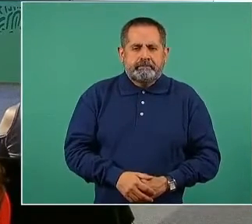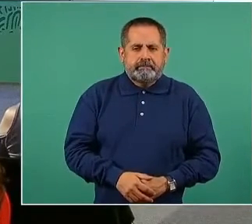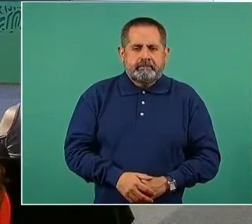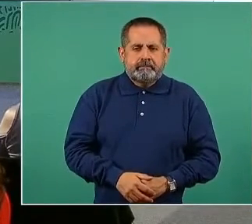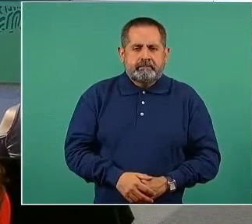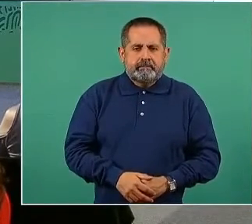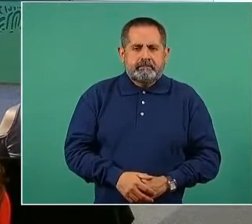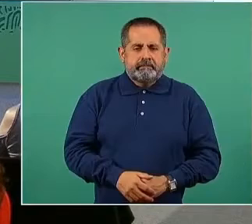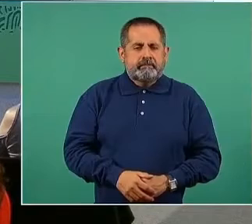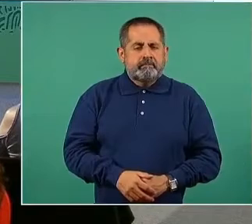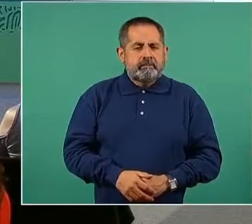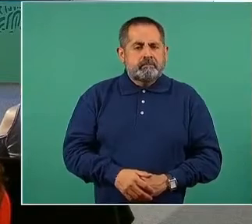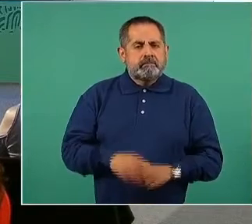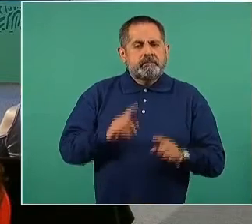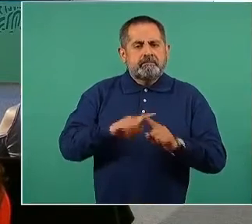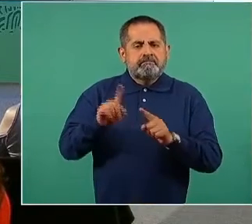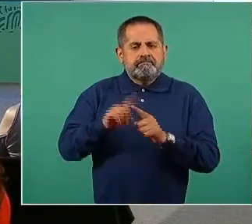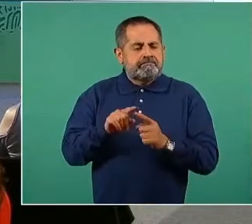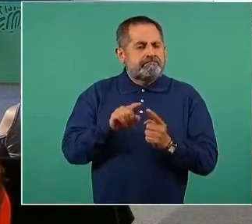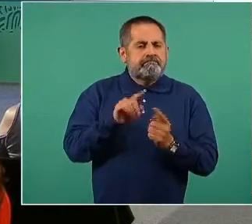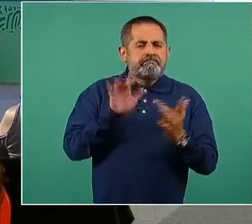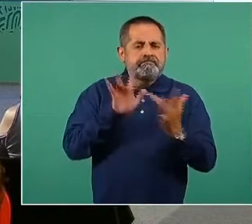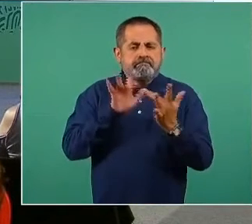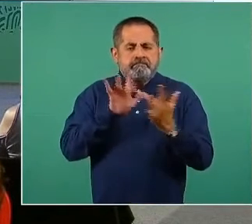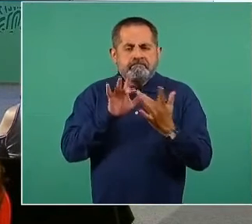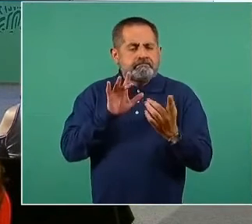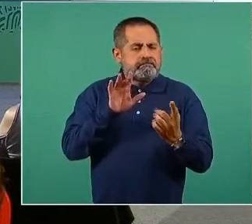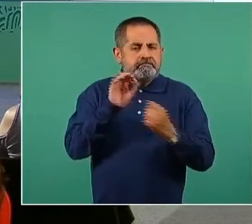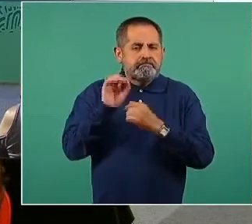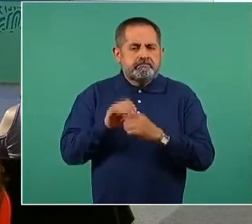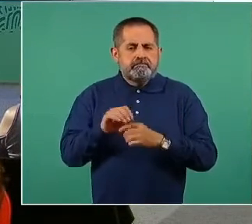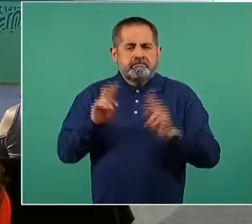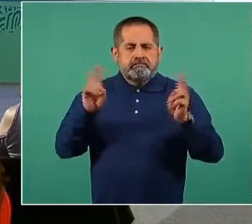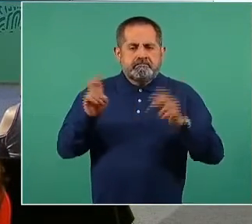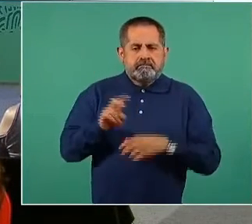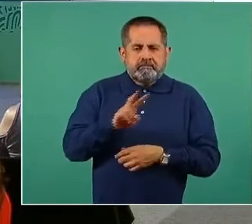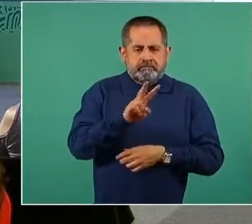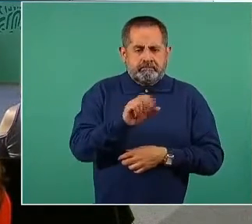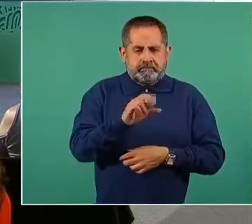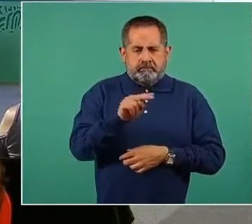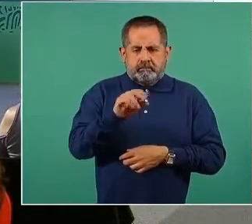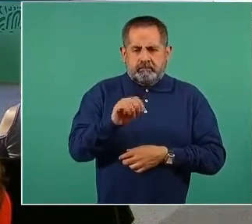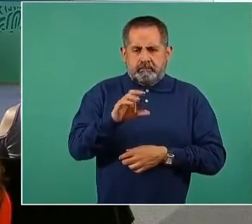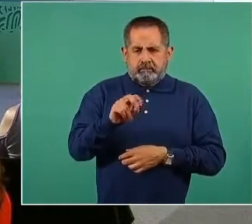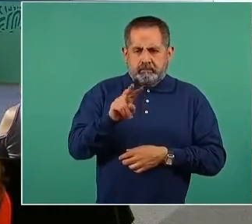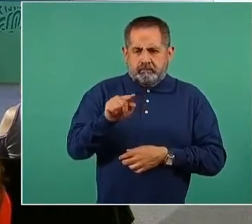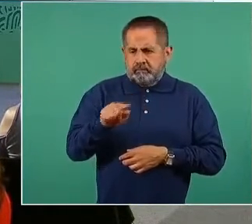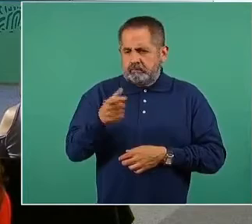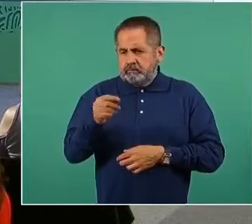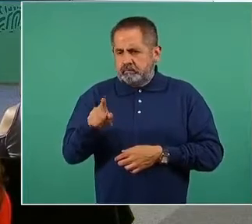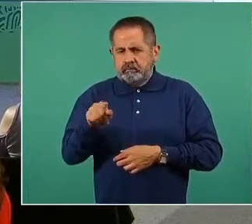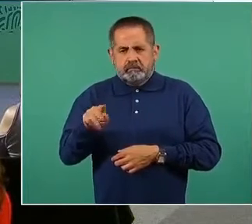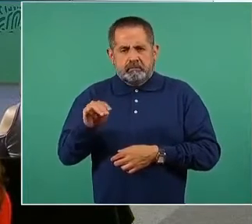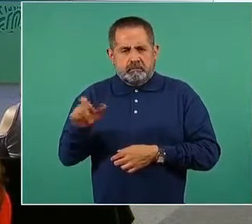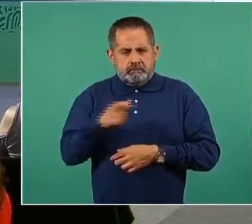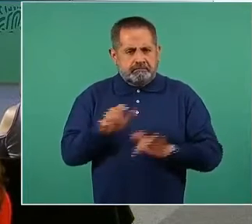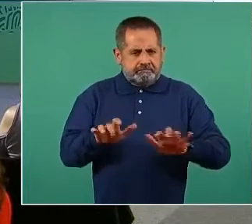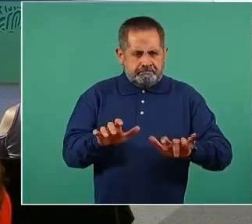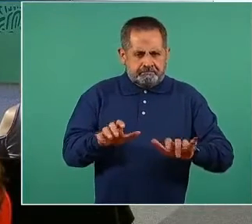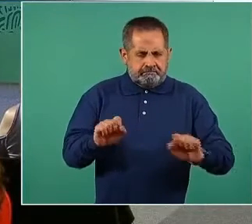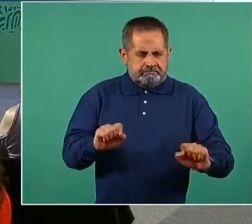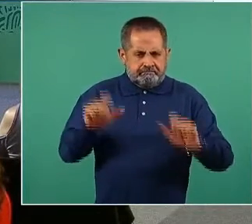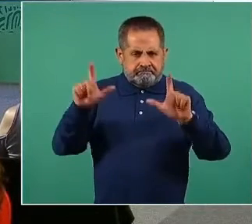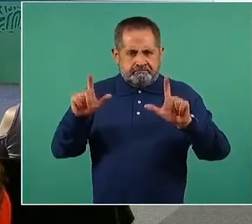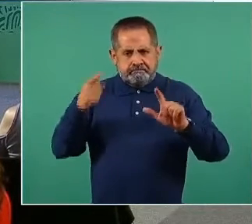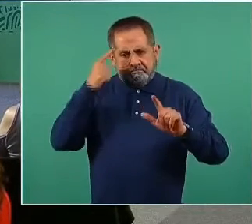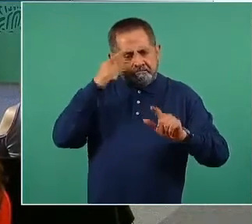Múltiples opciones de comunicación, vacuna covid.gov.mx para los aspectos de la